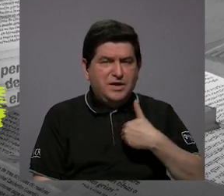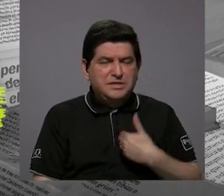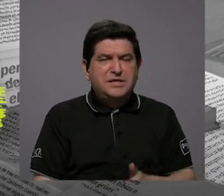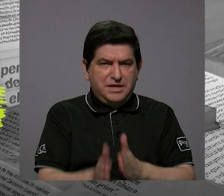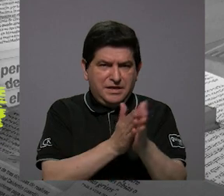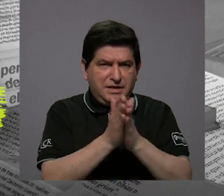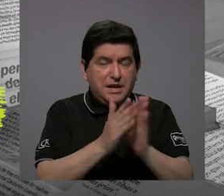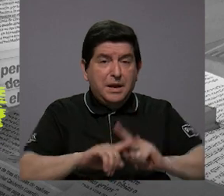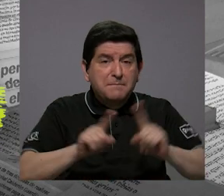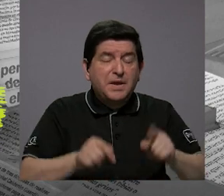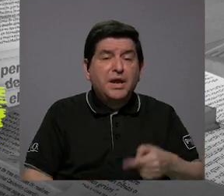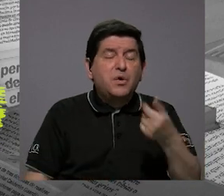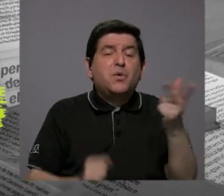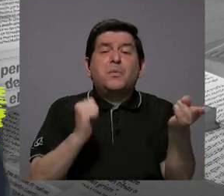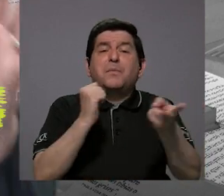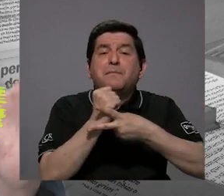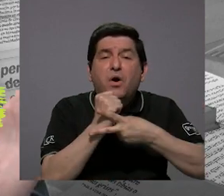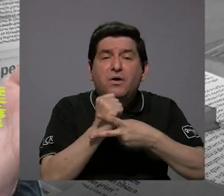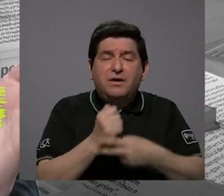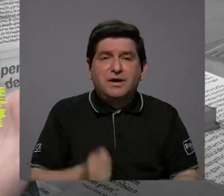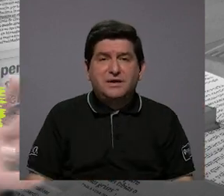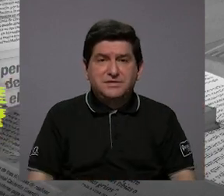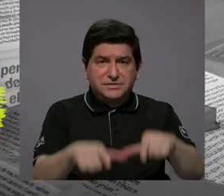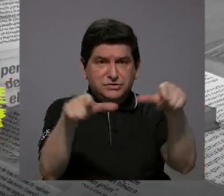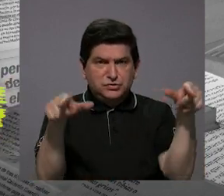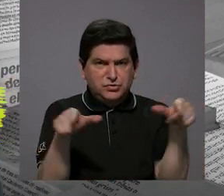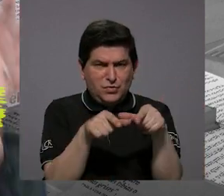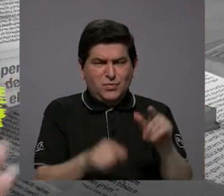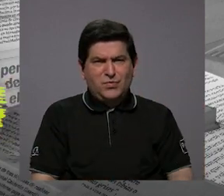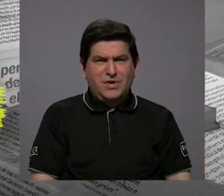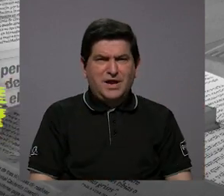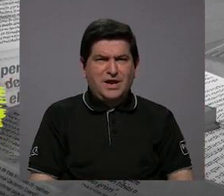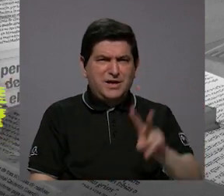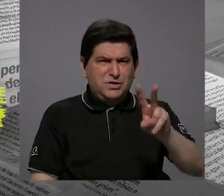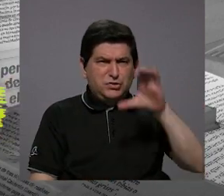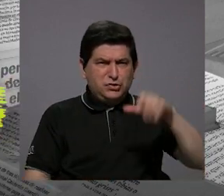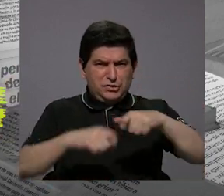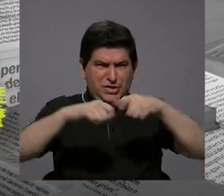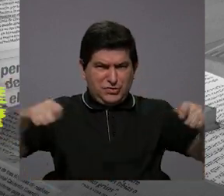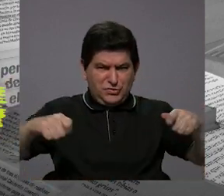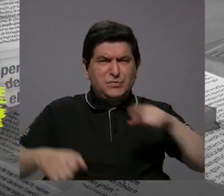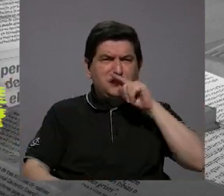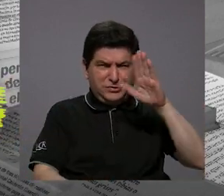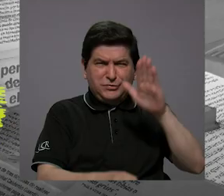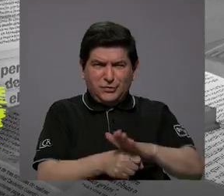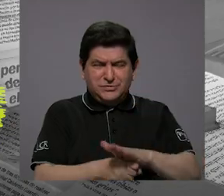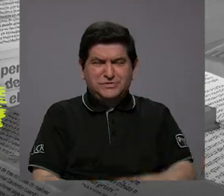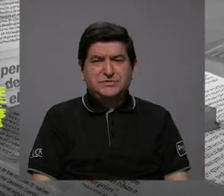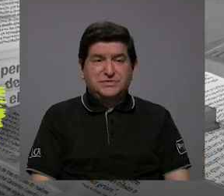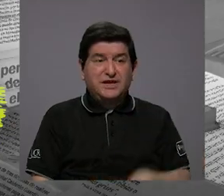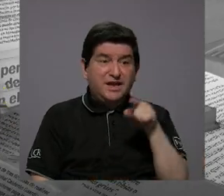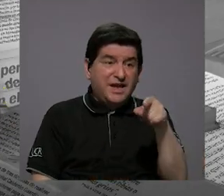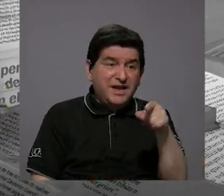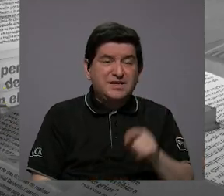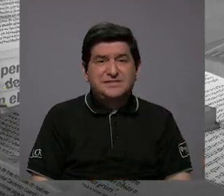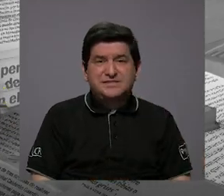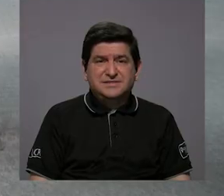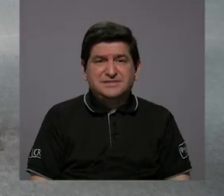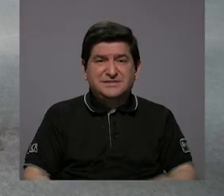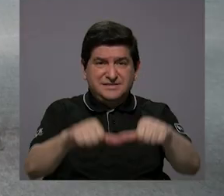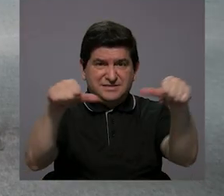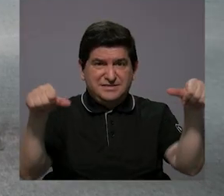en pocas ocasiones se tienen terrenos así que abarcan esos 200 metros, entonces muchas veces 200 metros